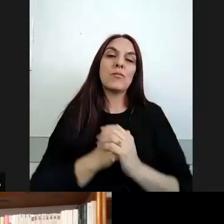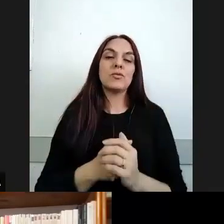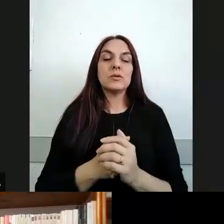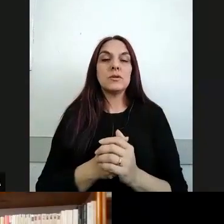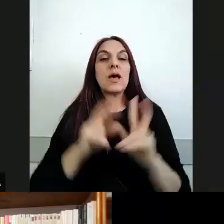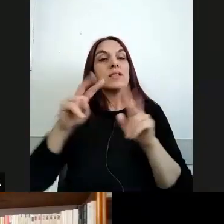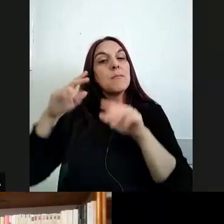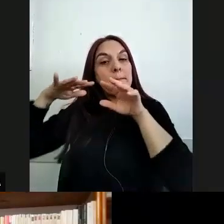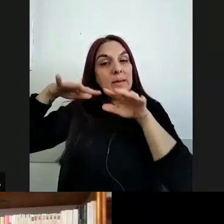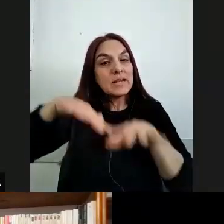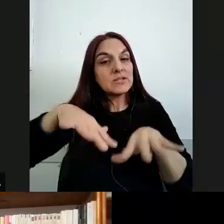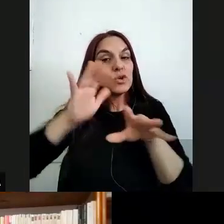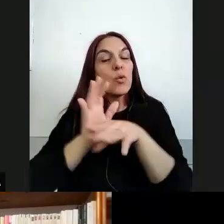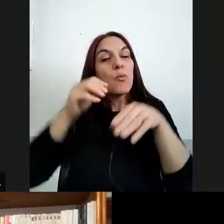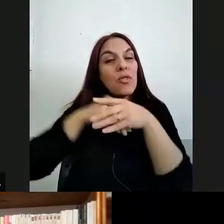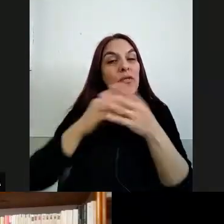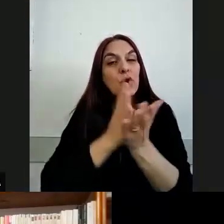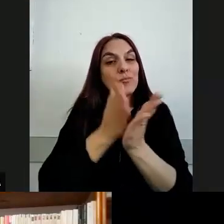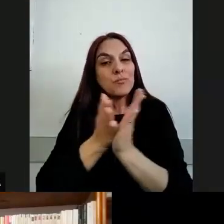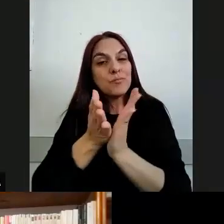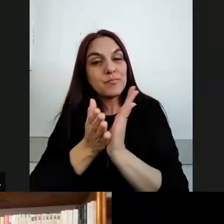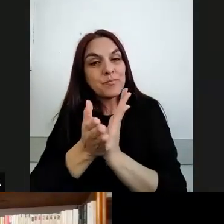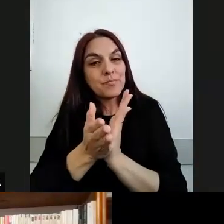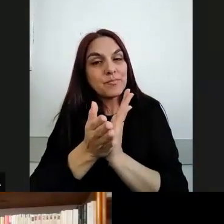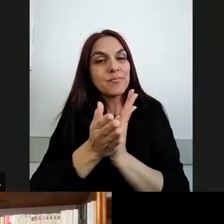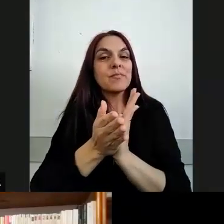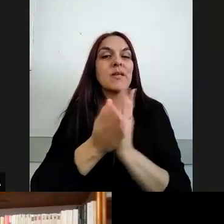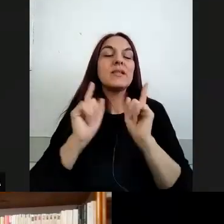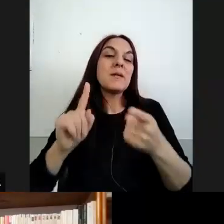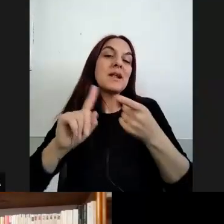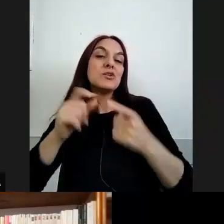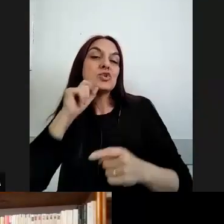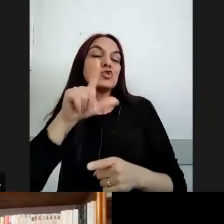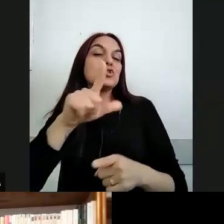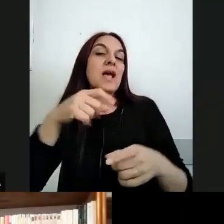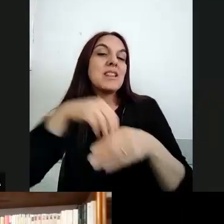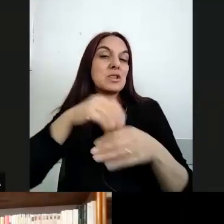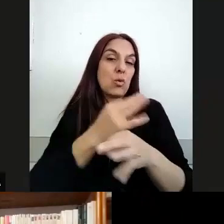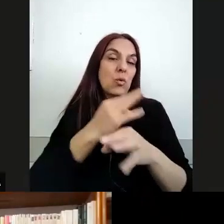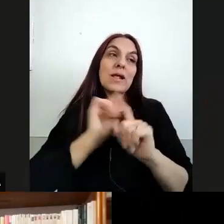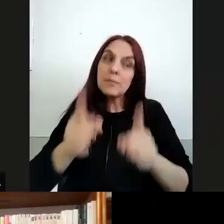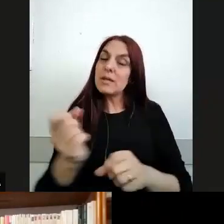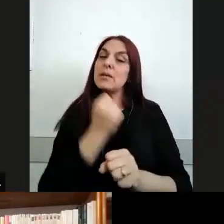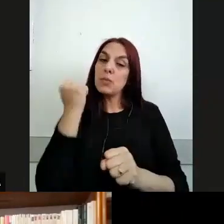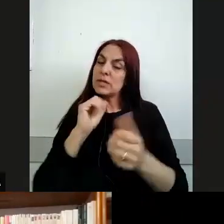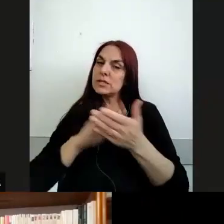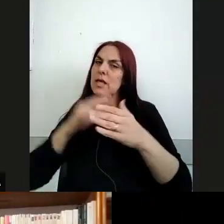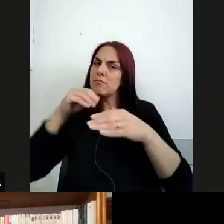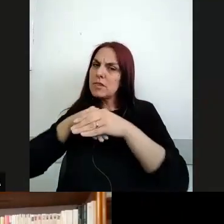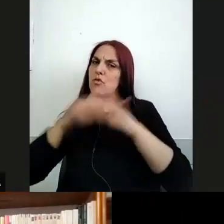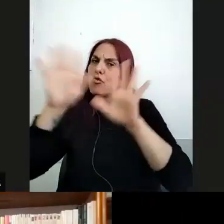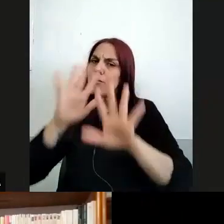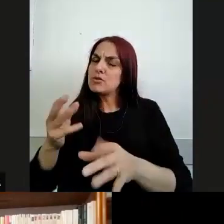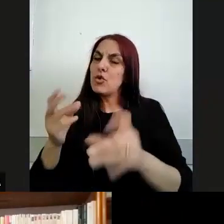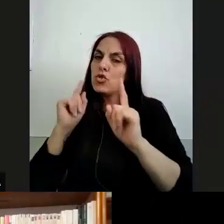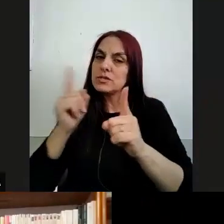contenido de enseñanza y como aspectos de las relaciones sociales en la escuela creo que esta es otra clave de la formación docente y es una de las líneas